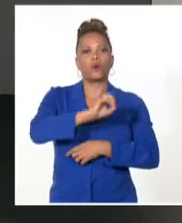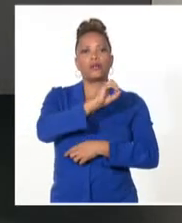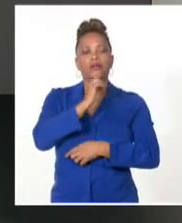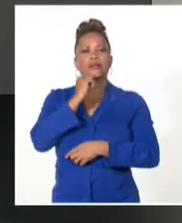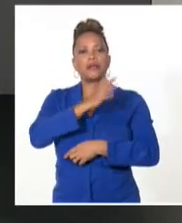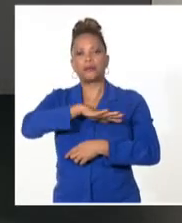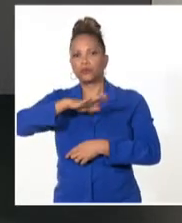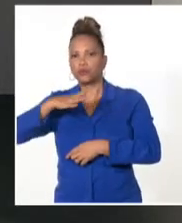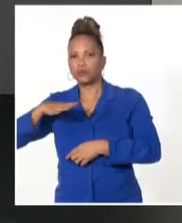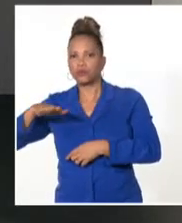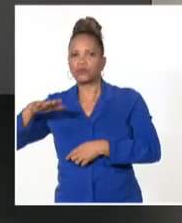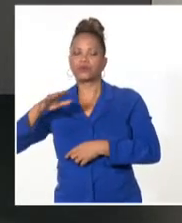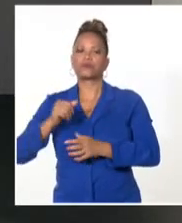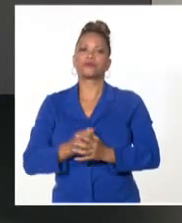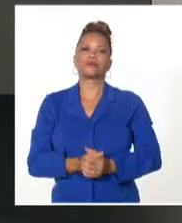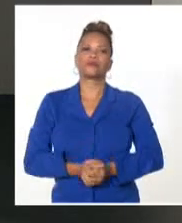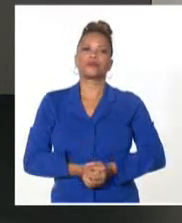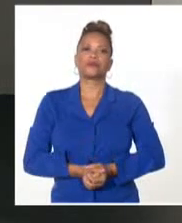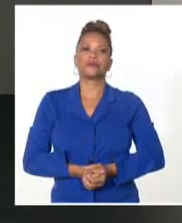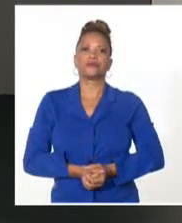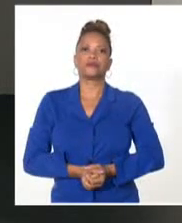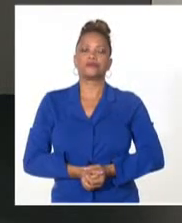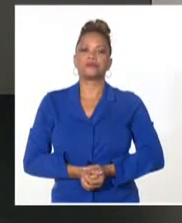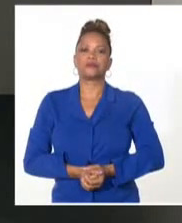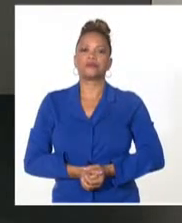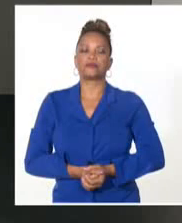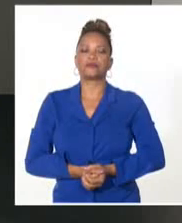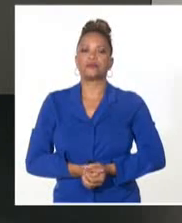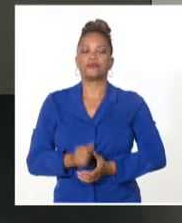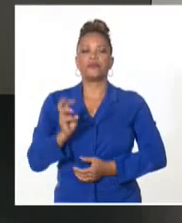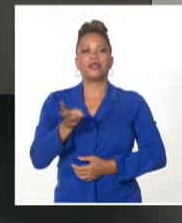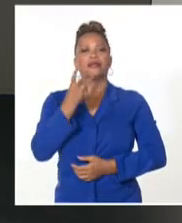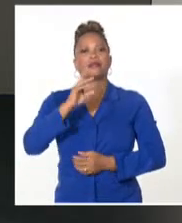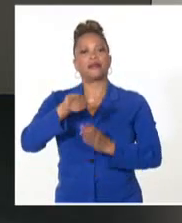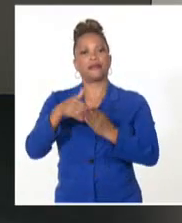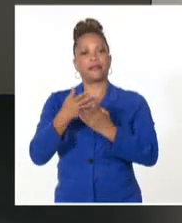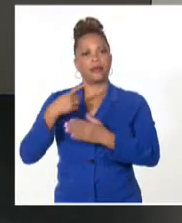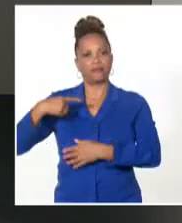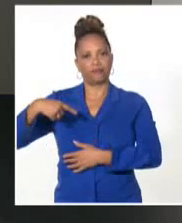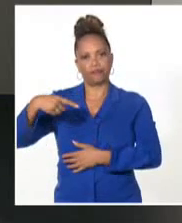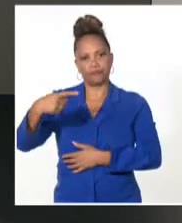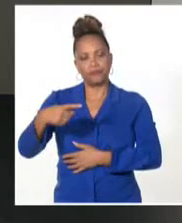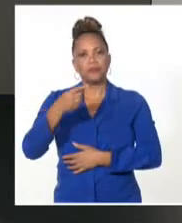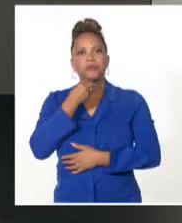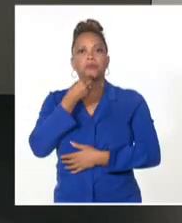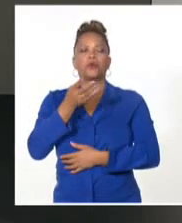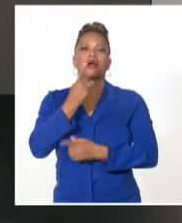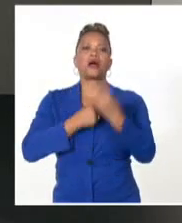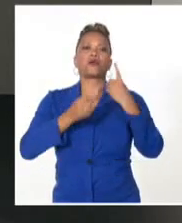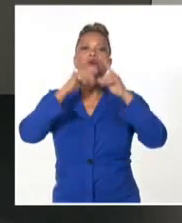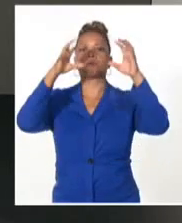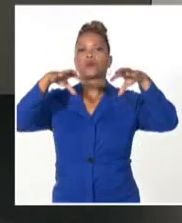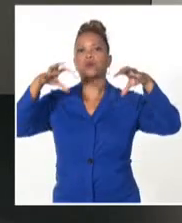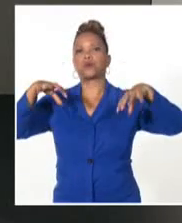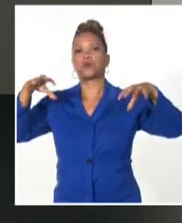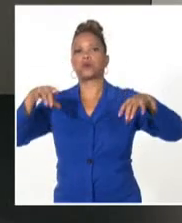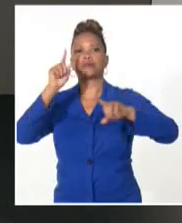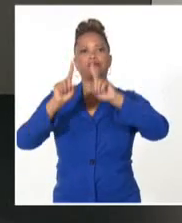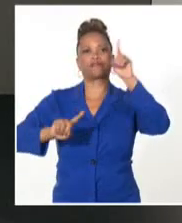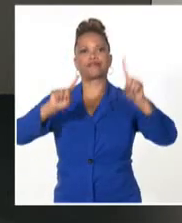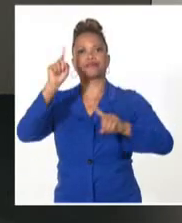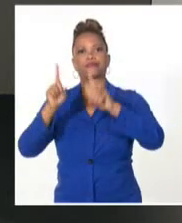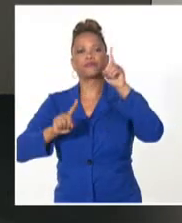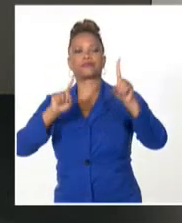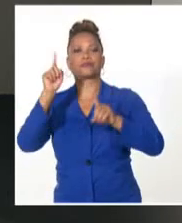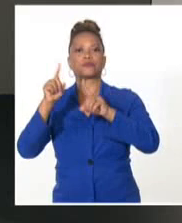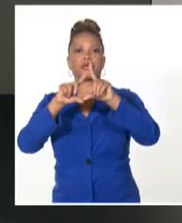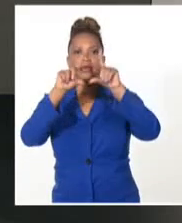tranquila en el resto de nuestras costas. Para los próximos tres días se mantiene alguna probabilidad de chubascos, lluvias y tormentas eléctricas a lo